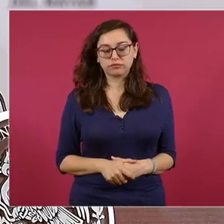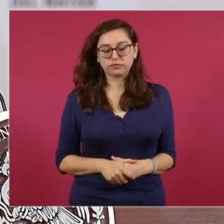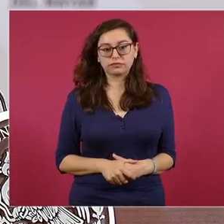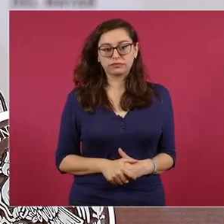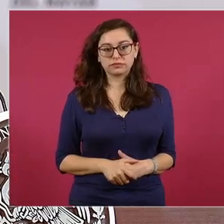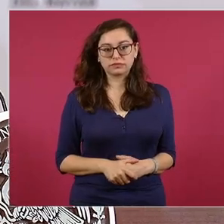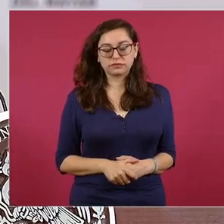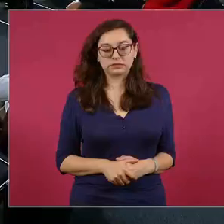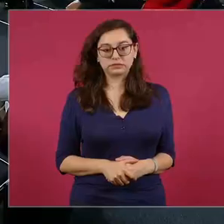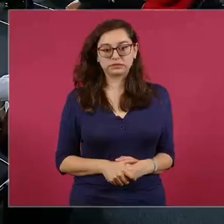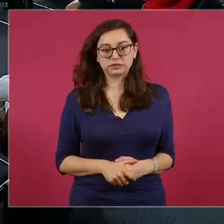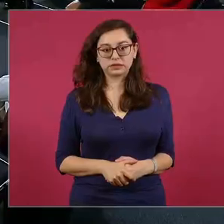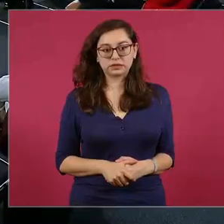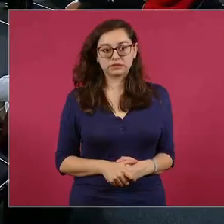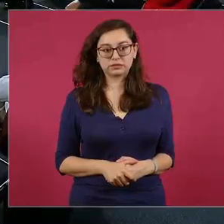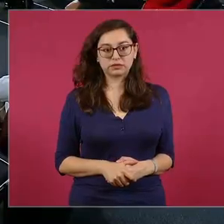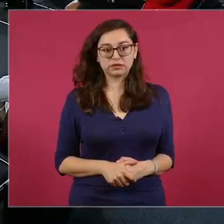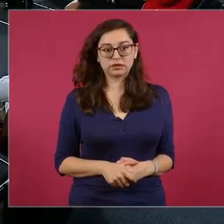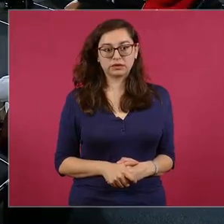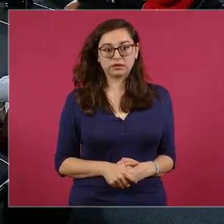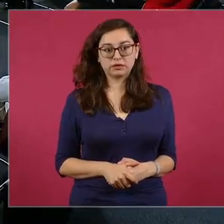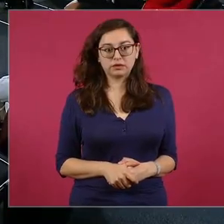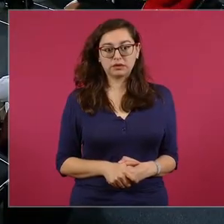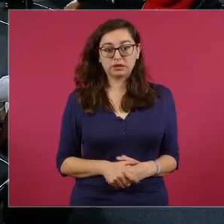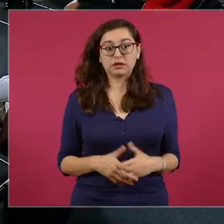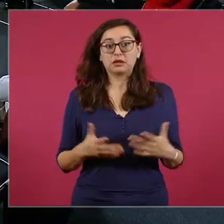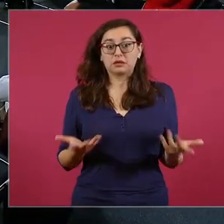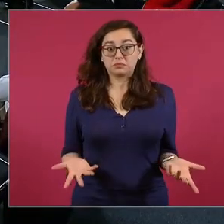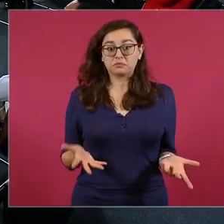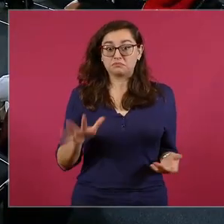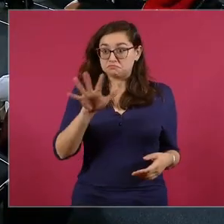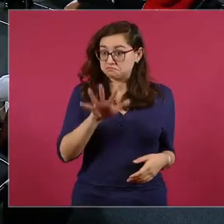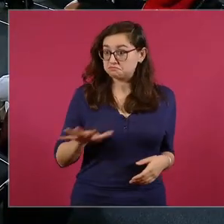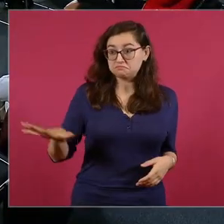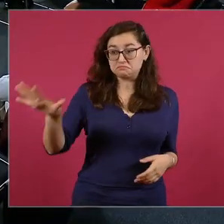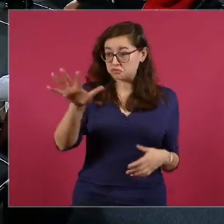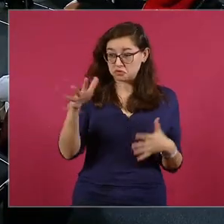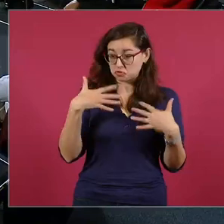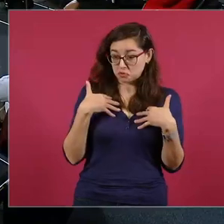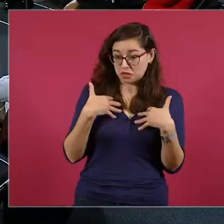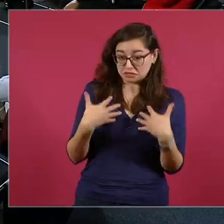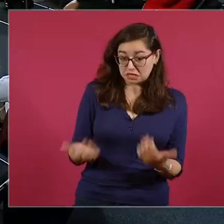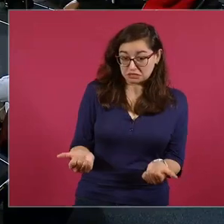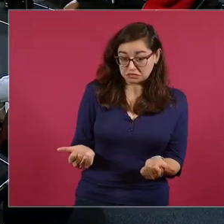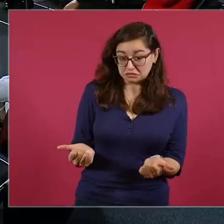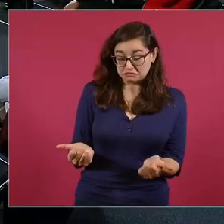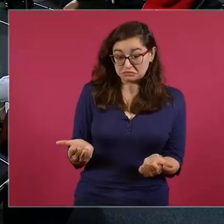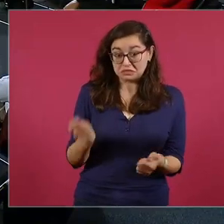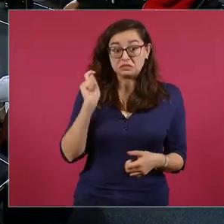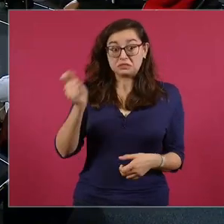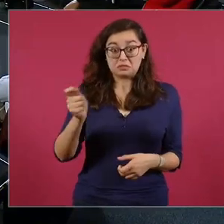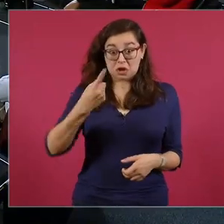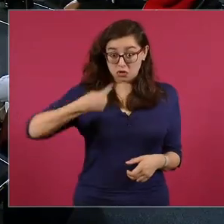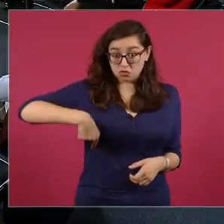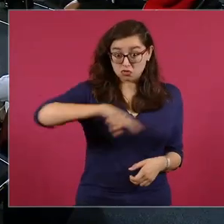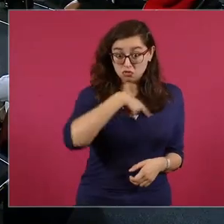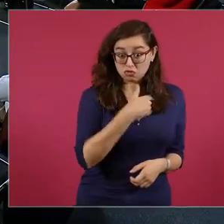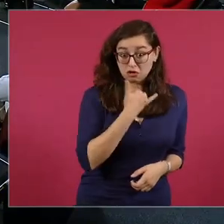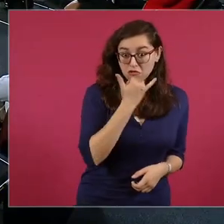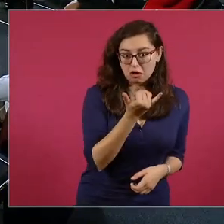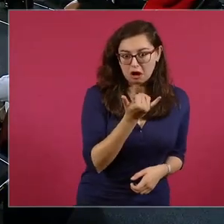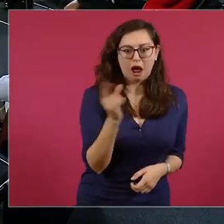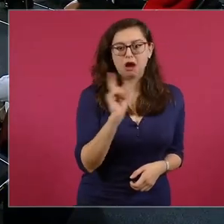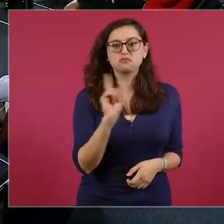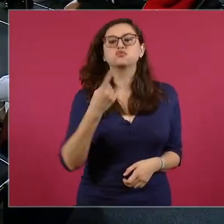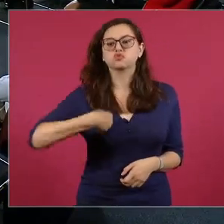Carlos el hecho de que la población no entienda lo que va a pasar no quiere decir que nuestro